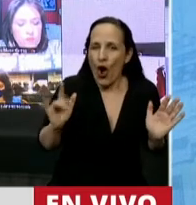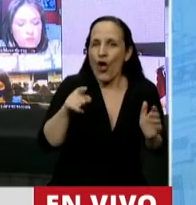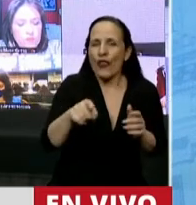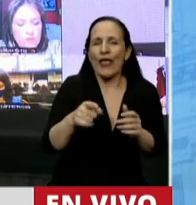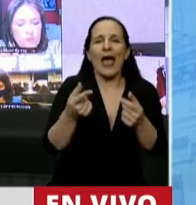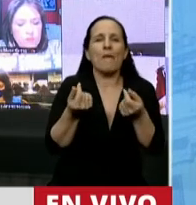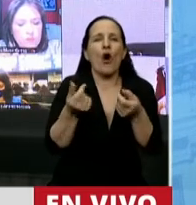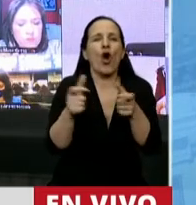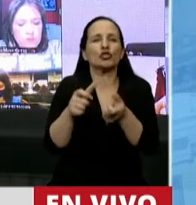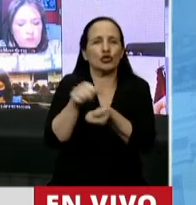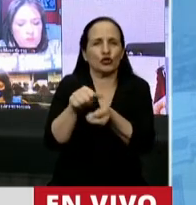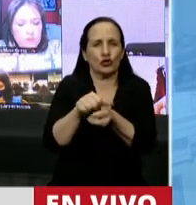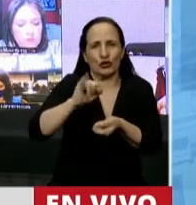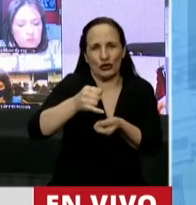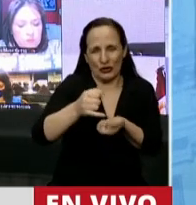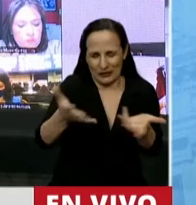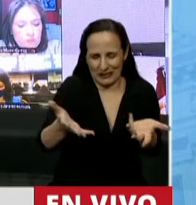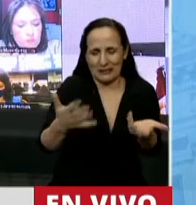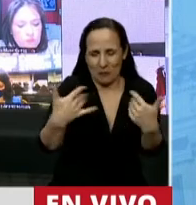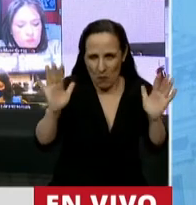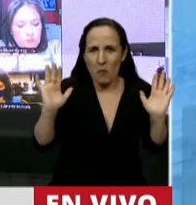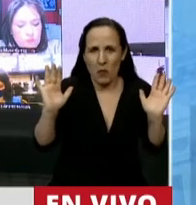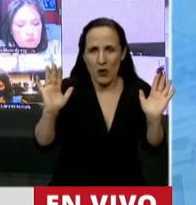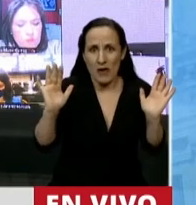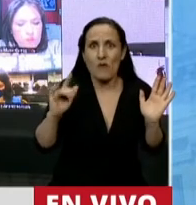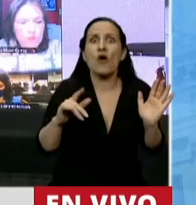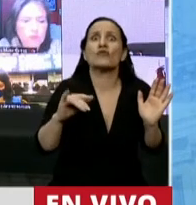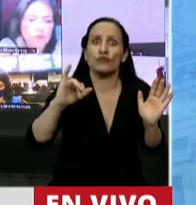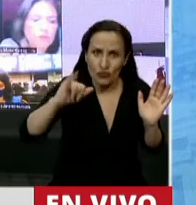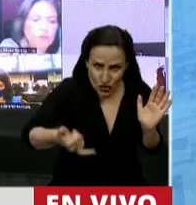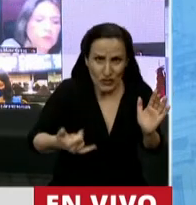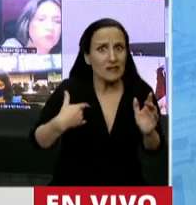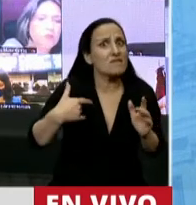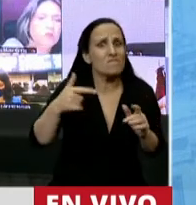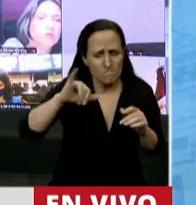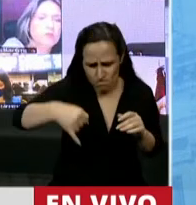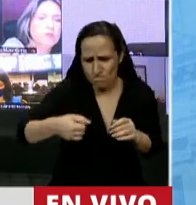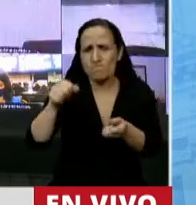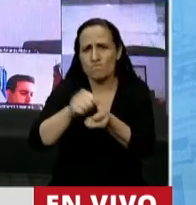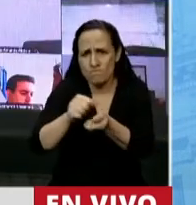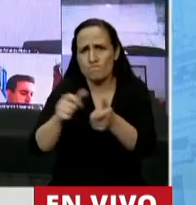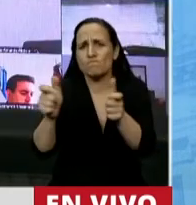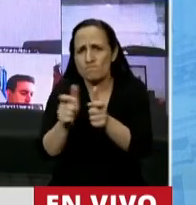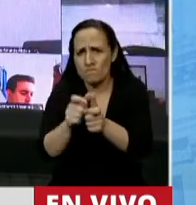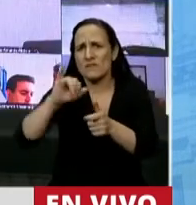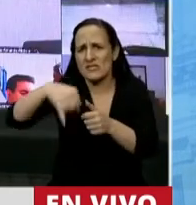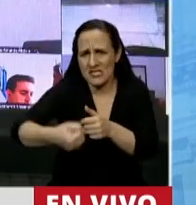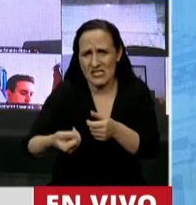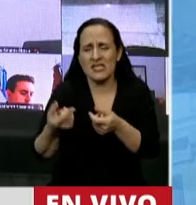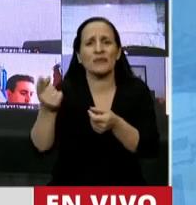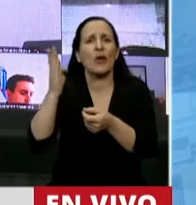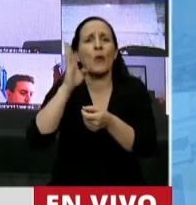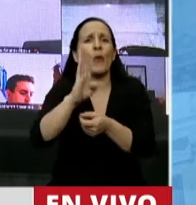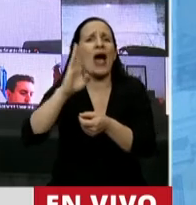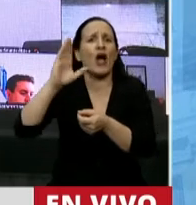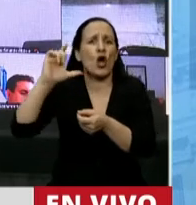monetaria, a una política monetaria activa. Y de hecho, se recurrió a una asistencia del Banco